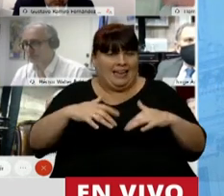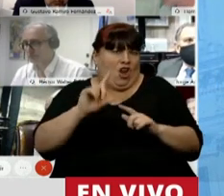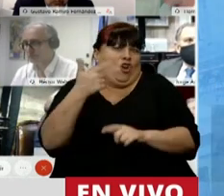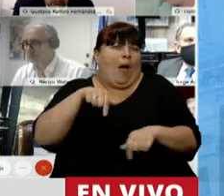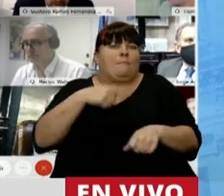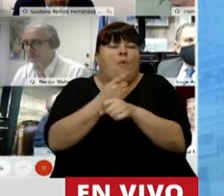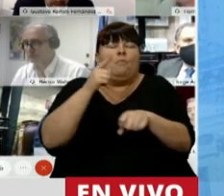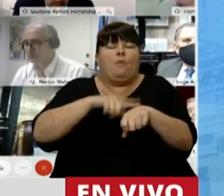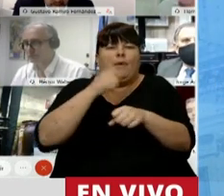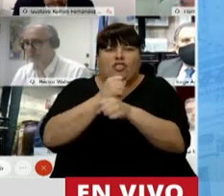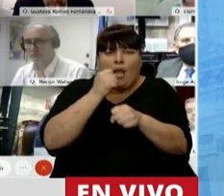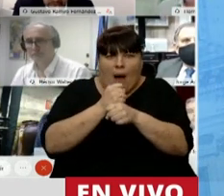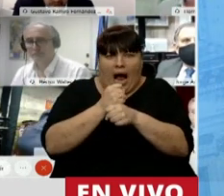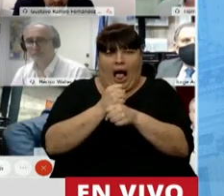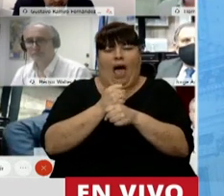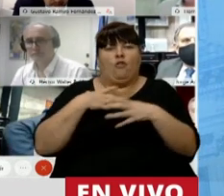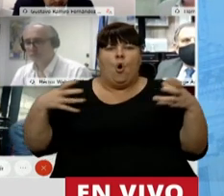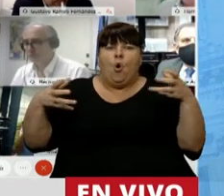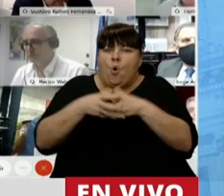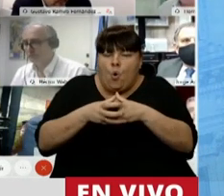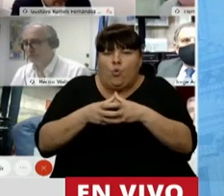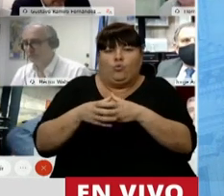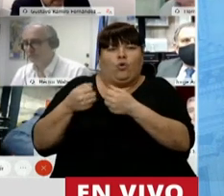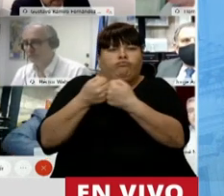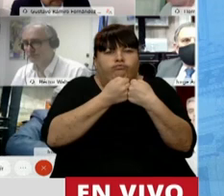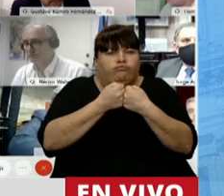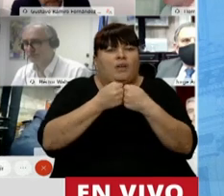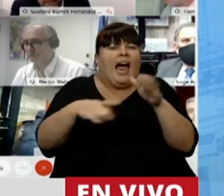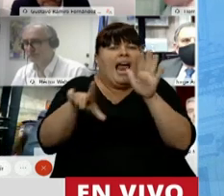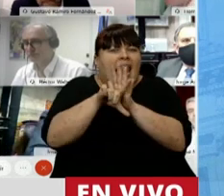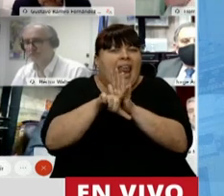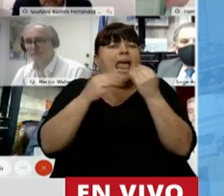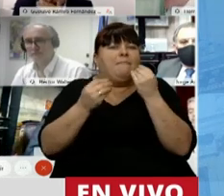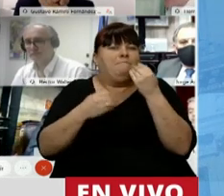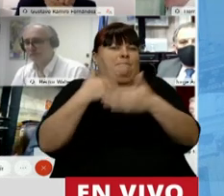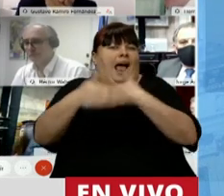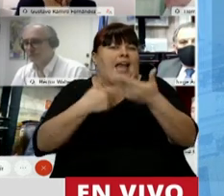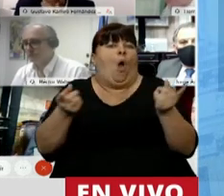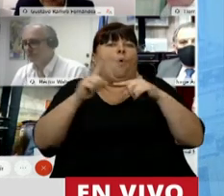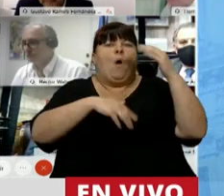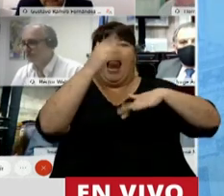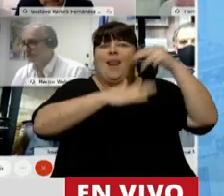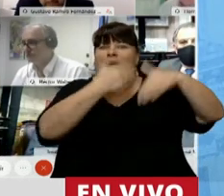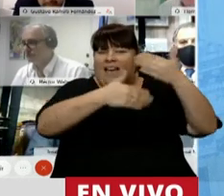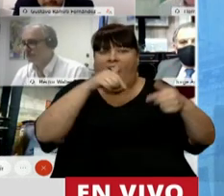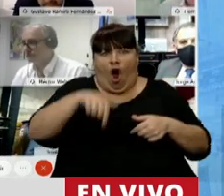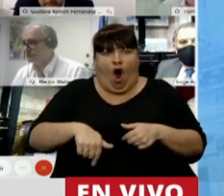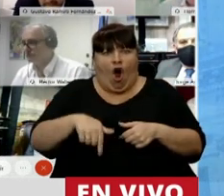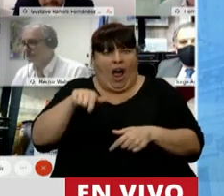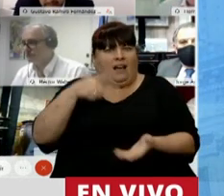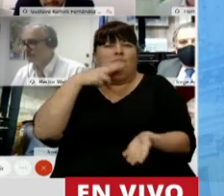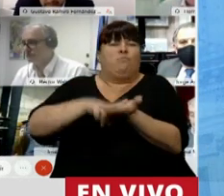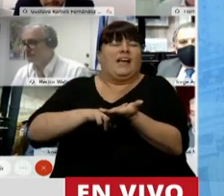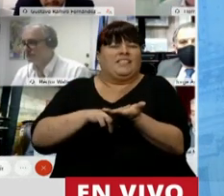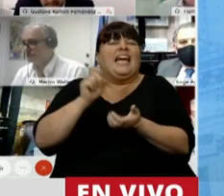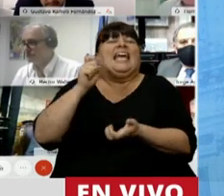mientras estamos trabajando en forma conjunta una ley que haga que la construcción vuelva a desarrollar, hoy estamos poniendo esto.